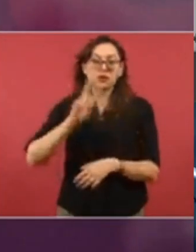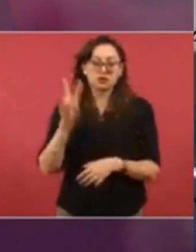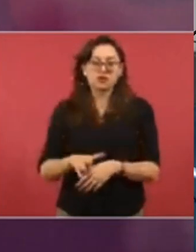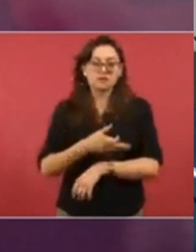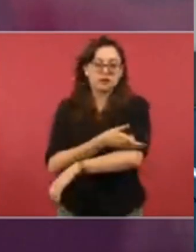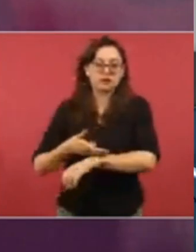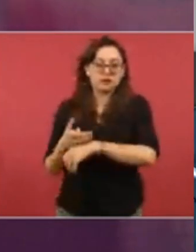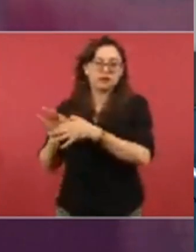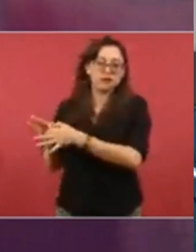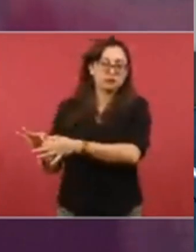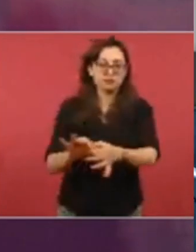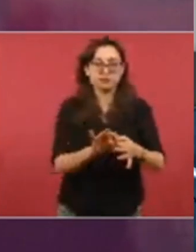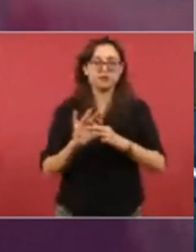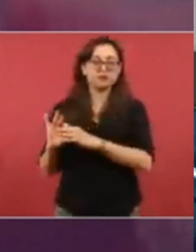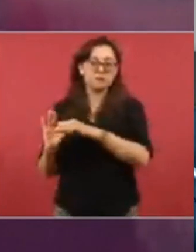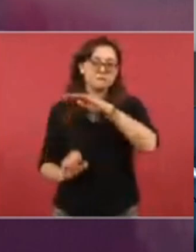unidad familiar